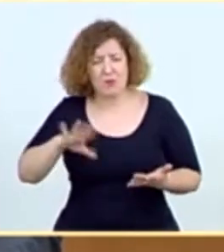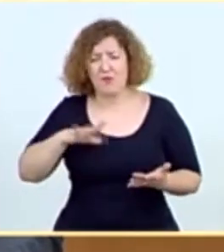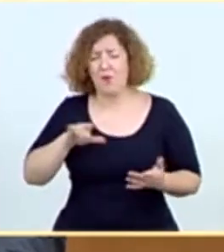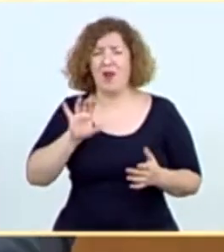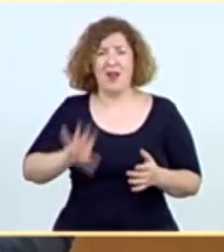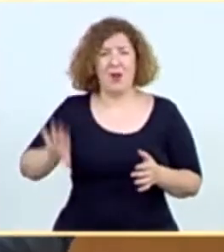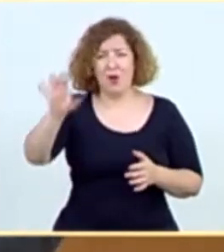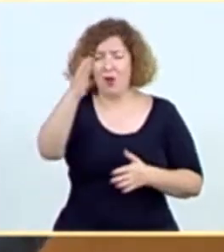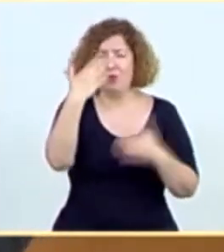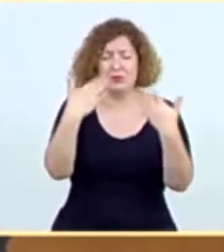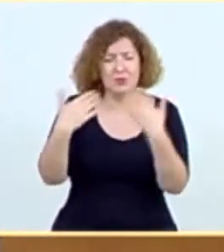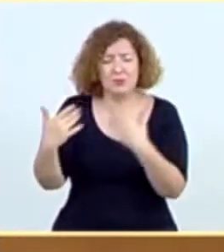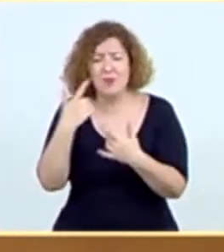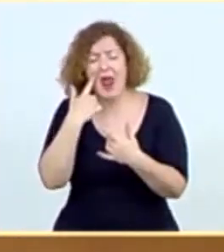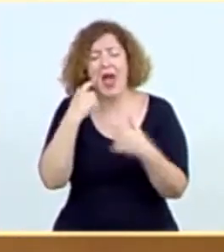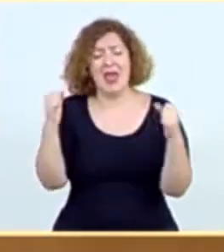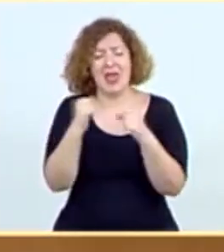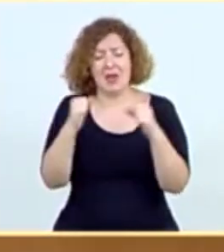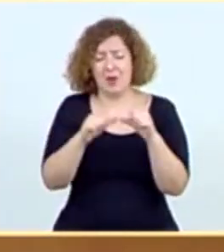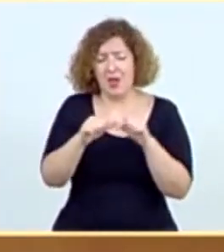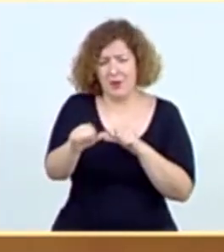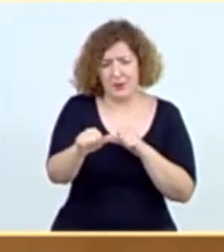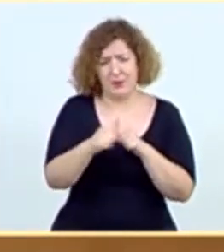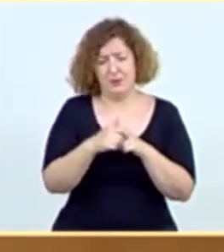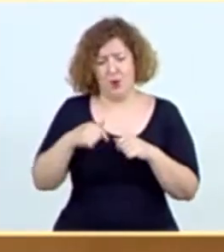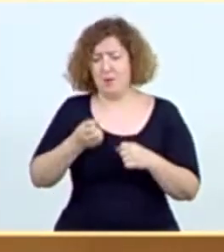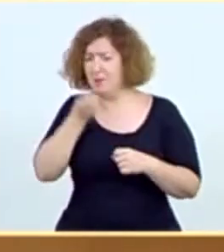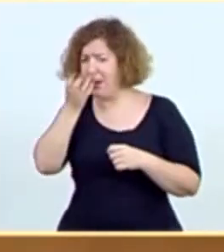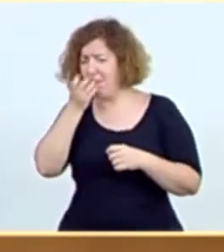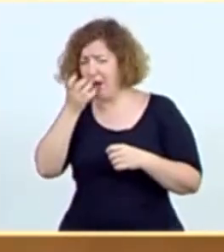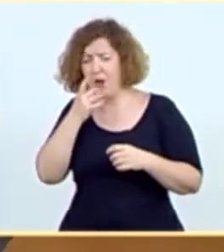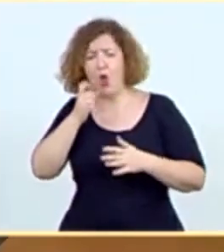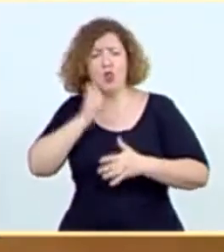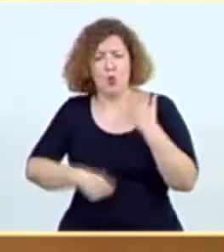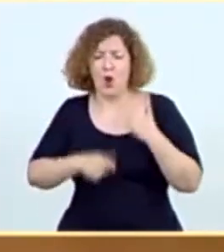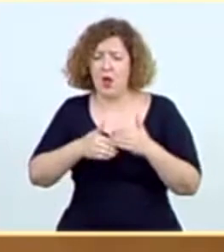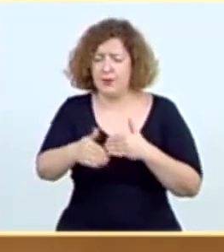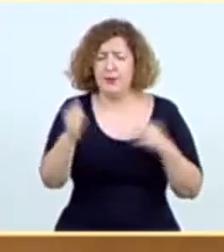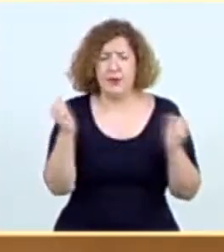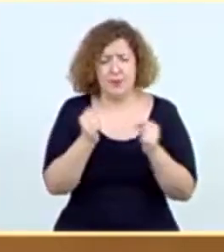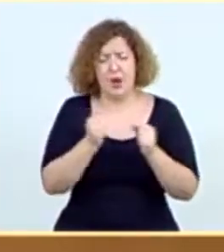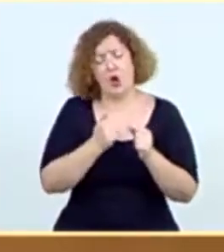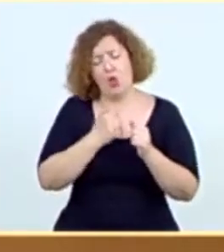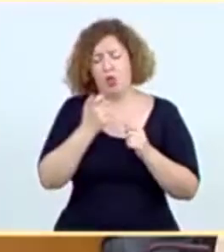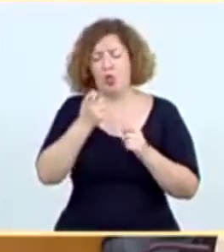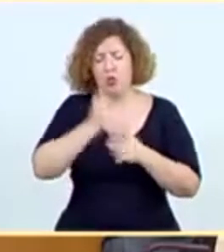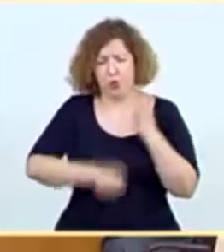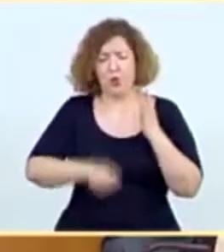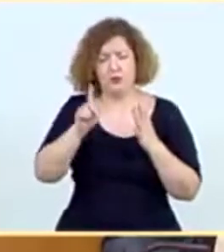hagan pasar un invierno mucho más duro que la primavera hemos pasado. Gracias, señoría.